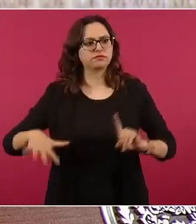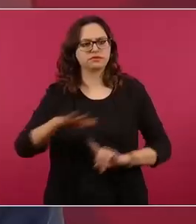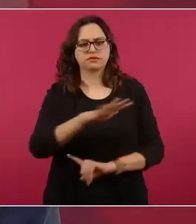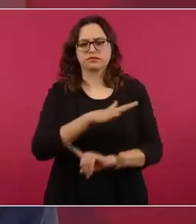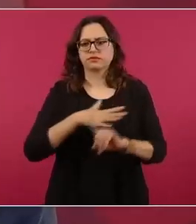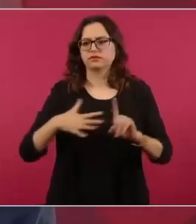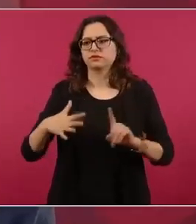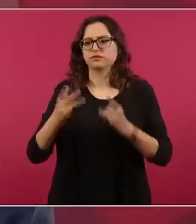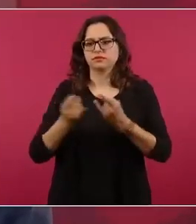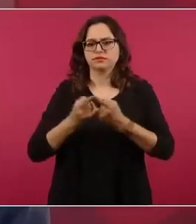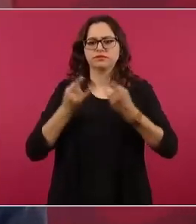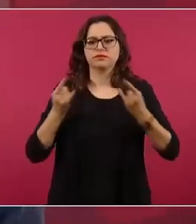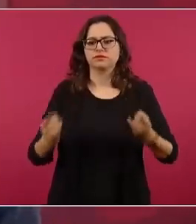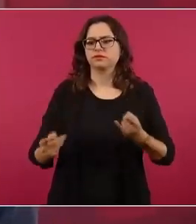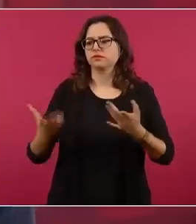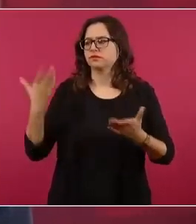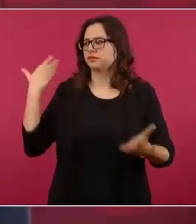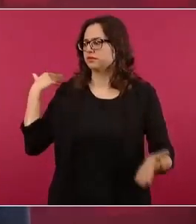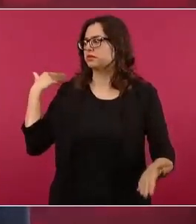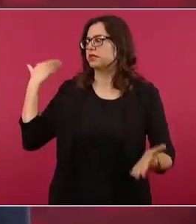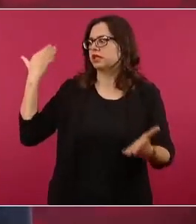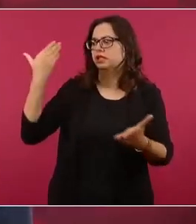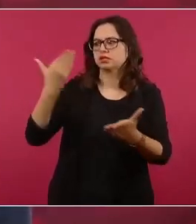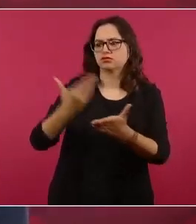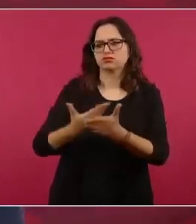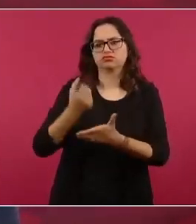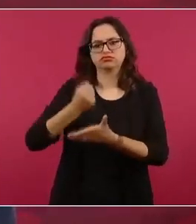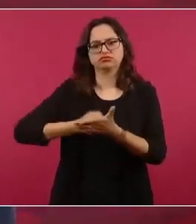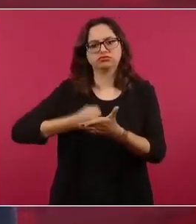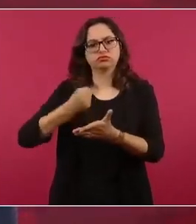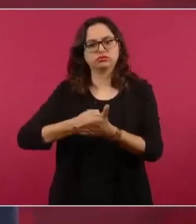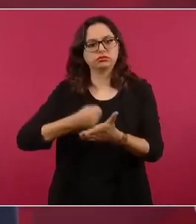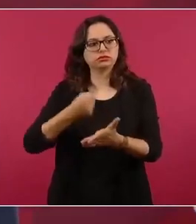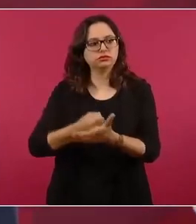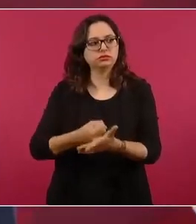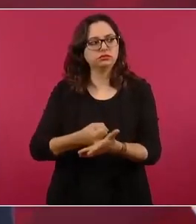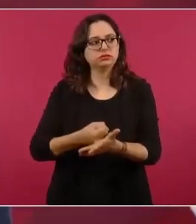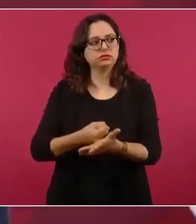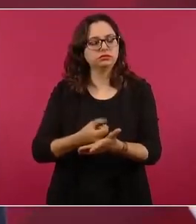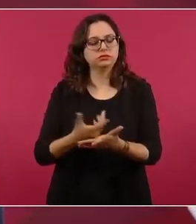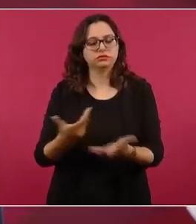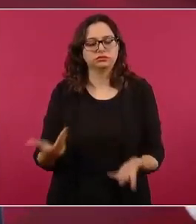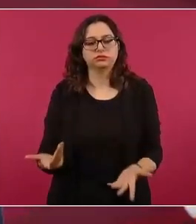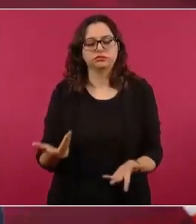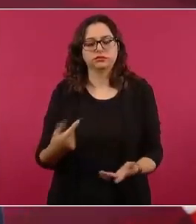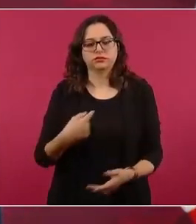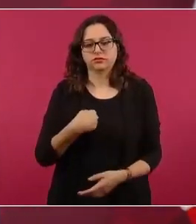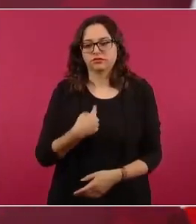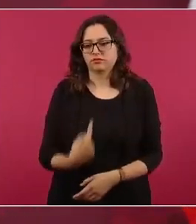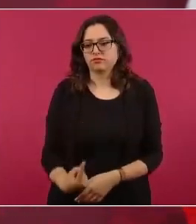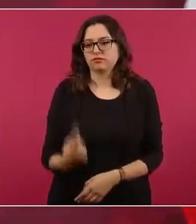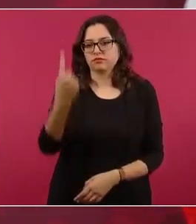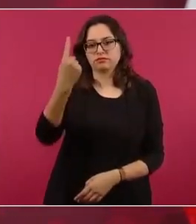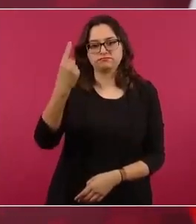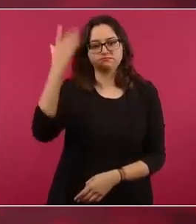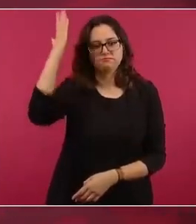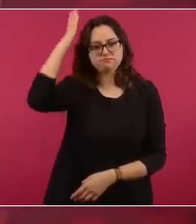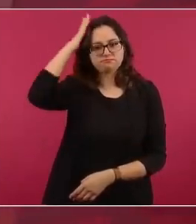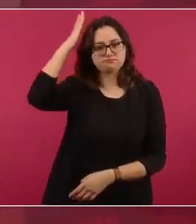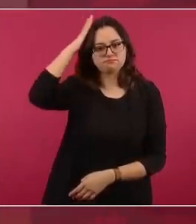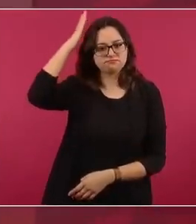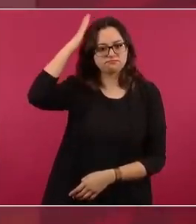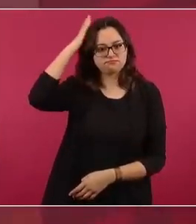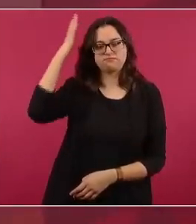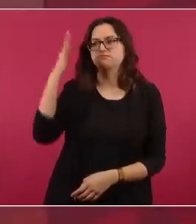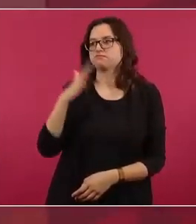en un lugar en el que yo actuaba como dirigente de un movimiento